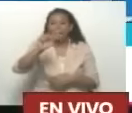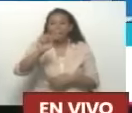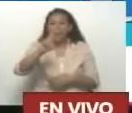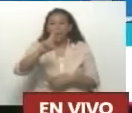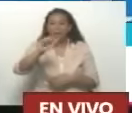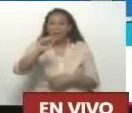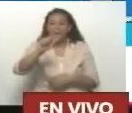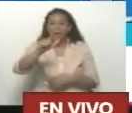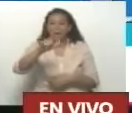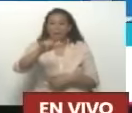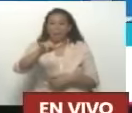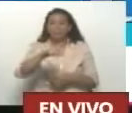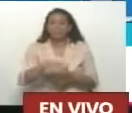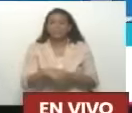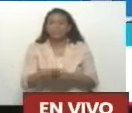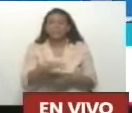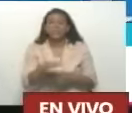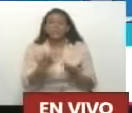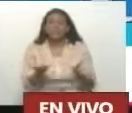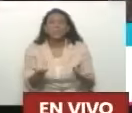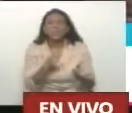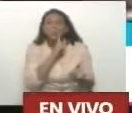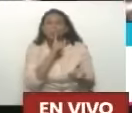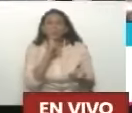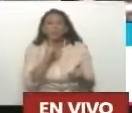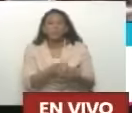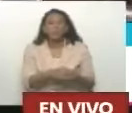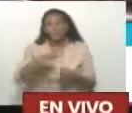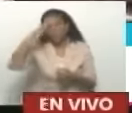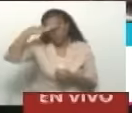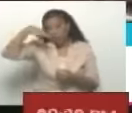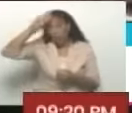tu nombre? ¿De dónde eres tú, Maralis? Soy cubano.